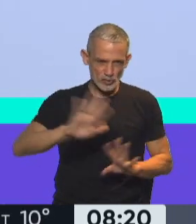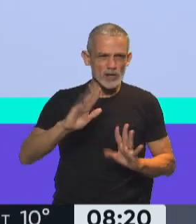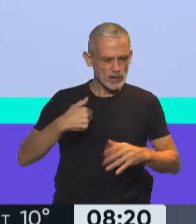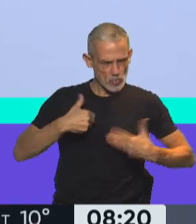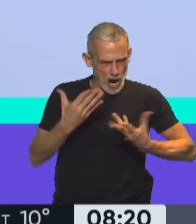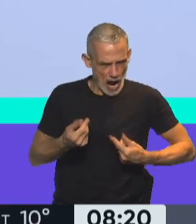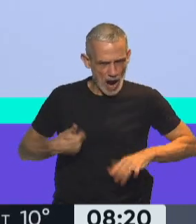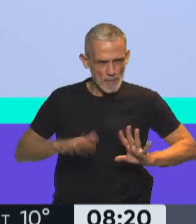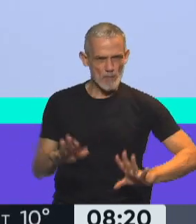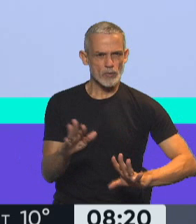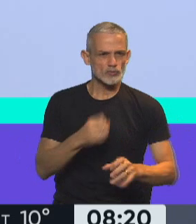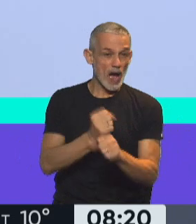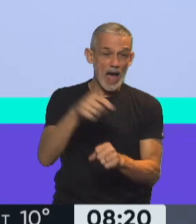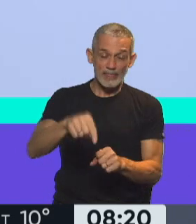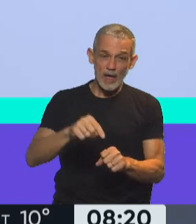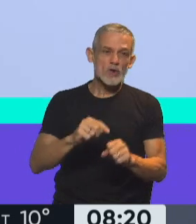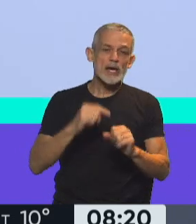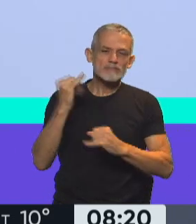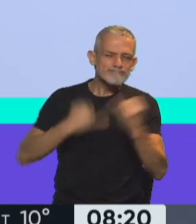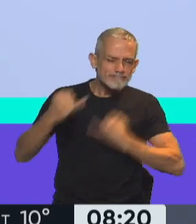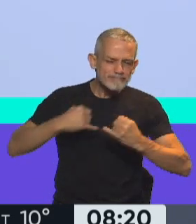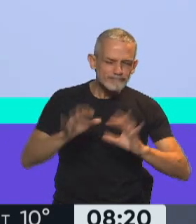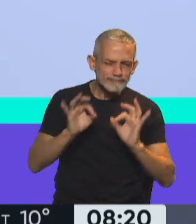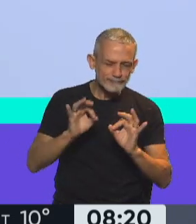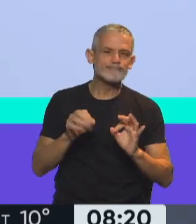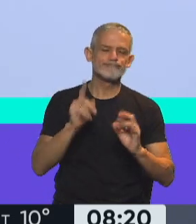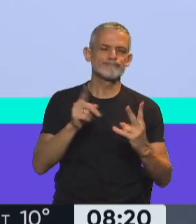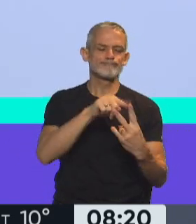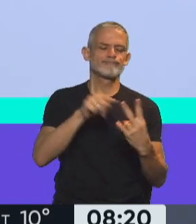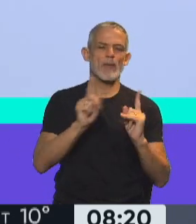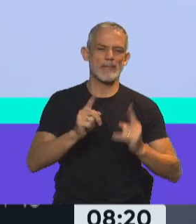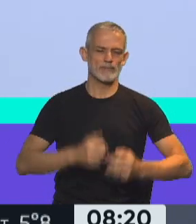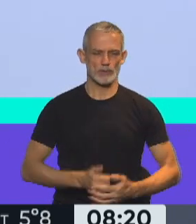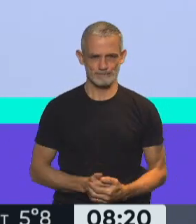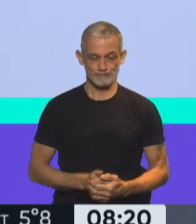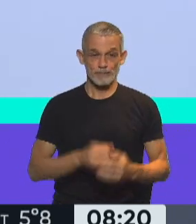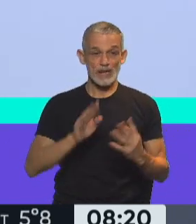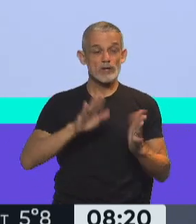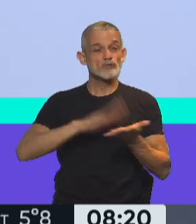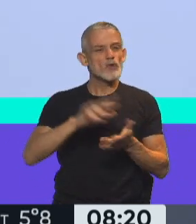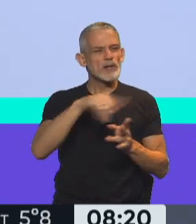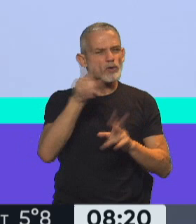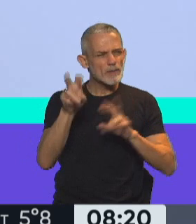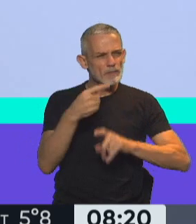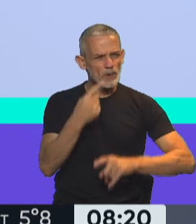apoyado y por ahora nuestros datos indican que ese es el camino correcto. Y en cuanto a